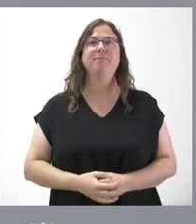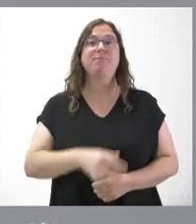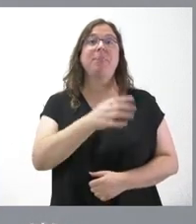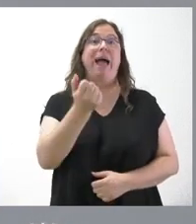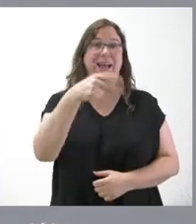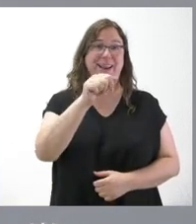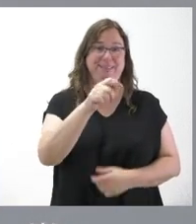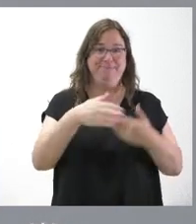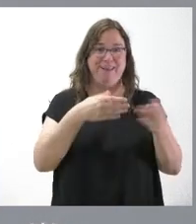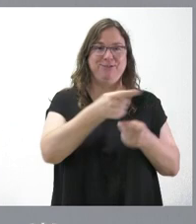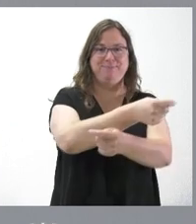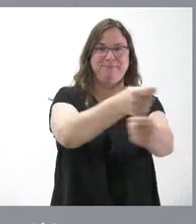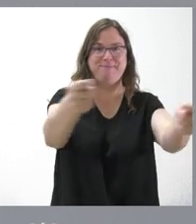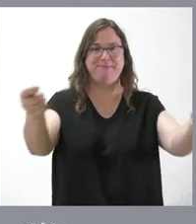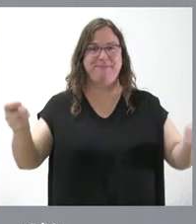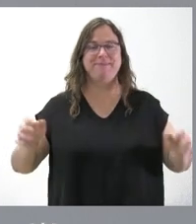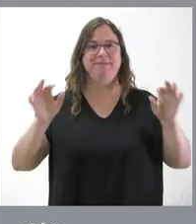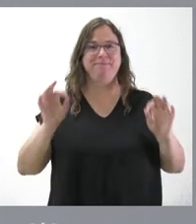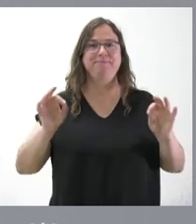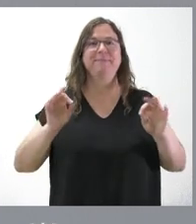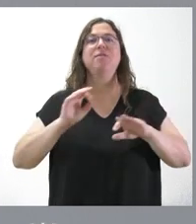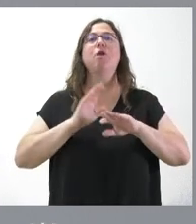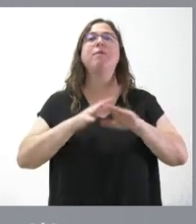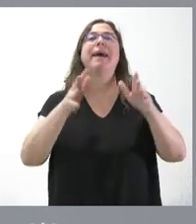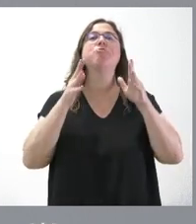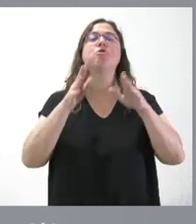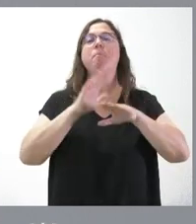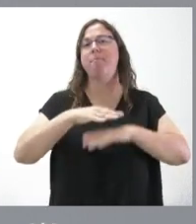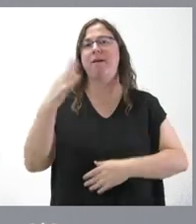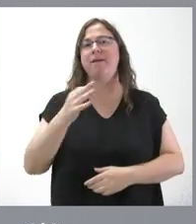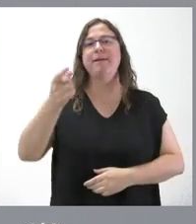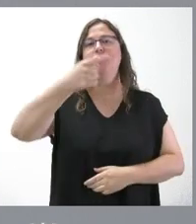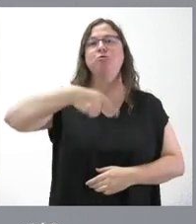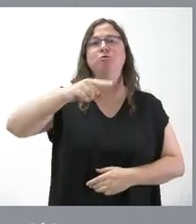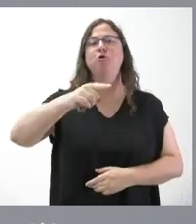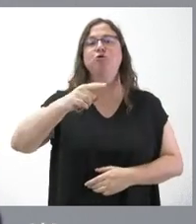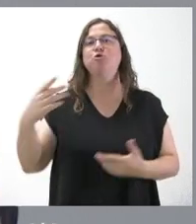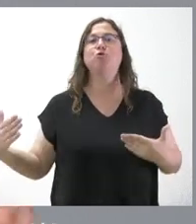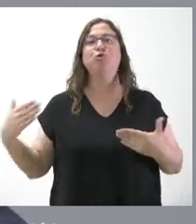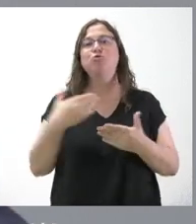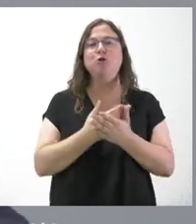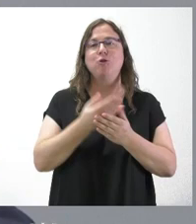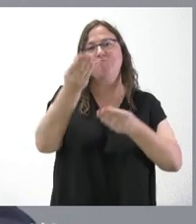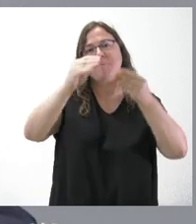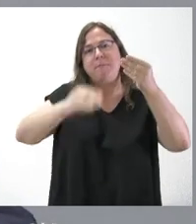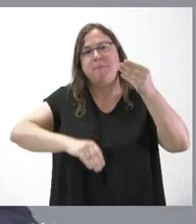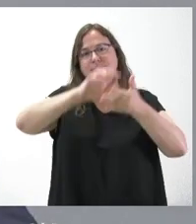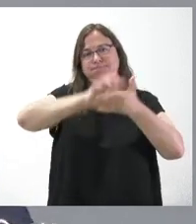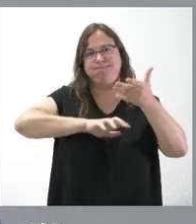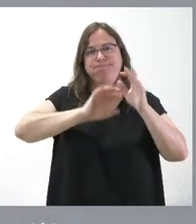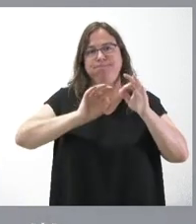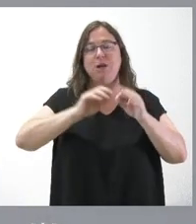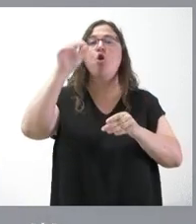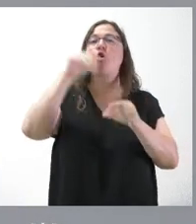repartimos la documentación relativa al Consejo para que tengan con toda la ampliación el